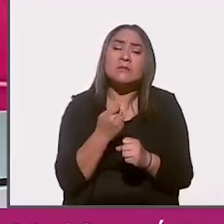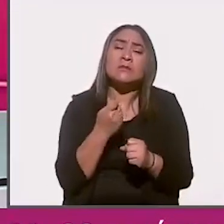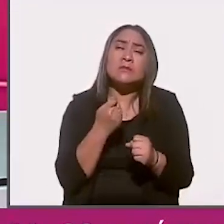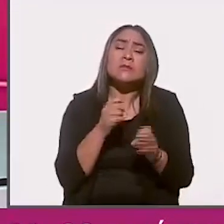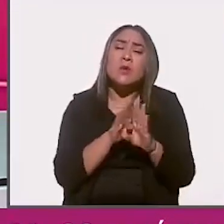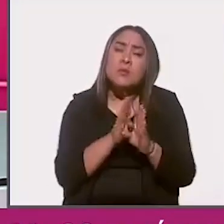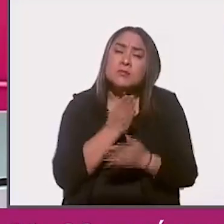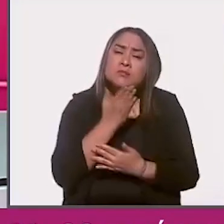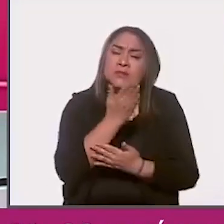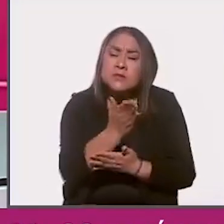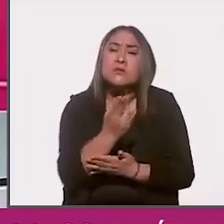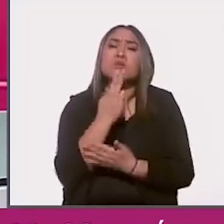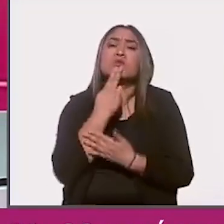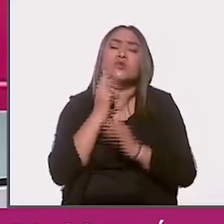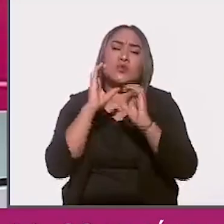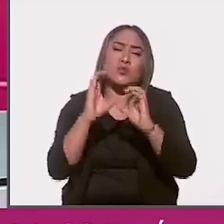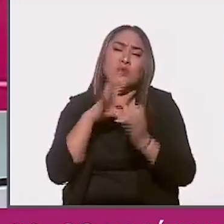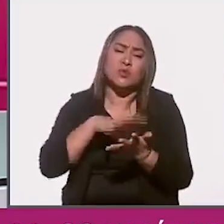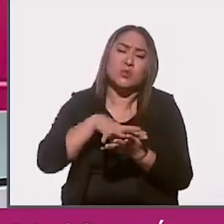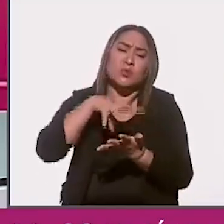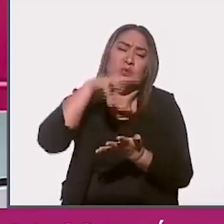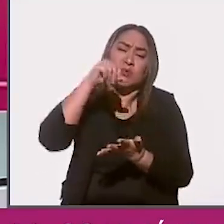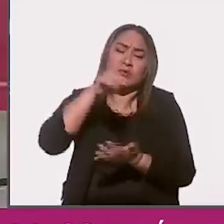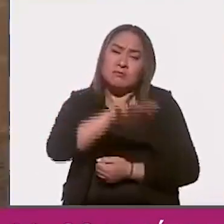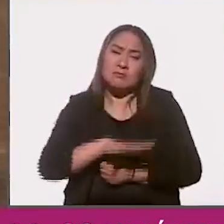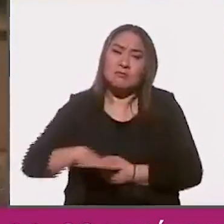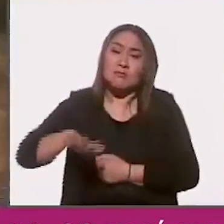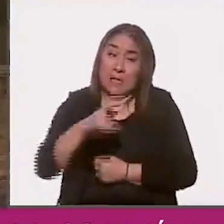de uno de los desiertos más importantes del país.